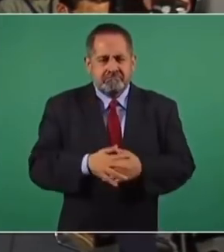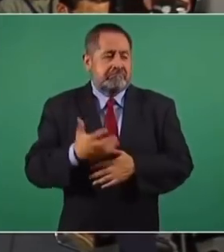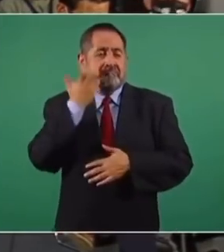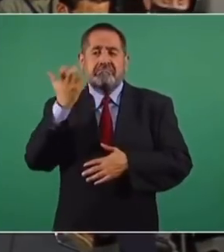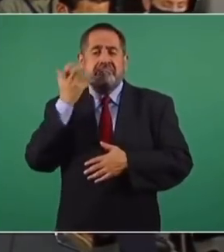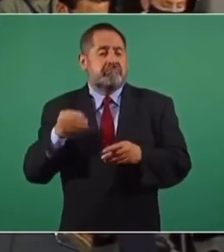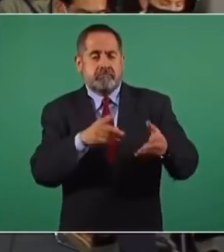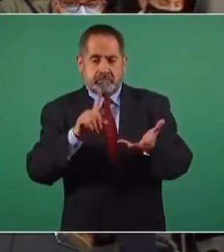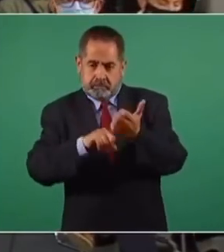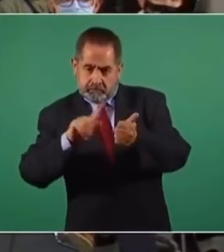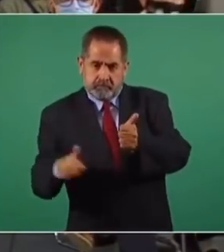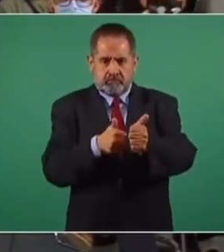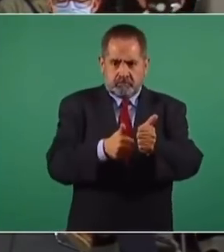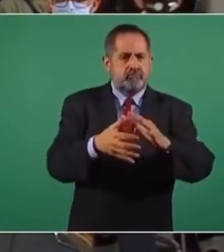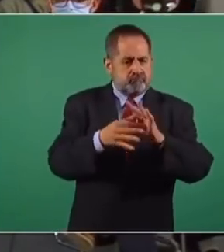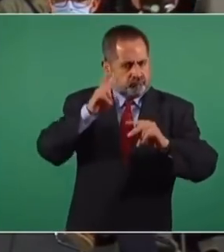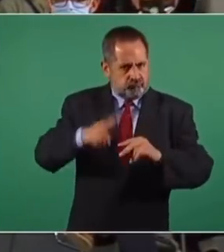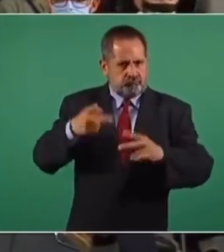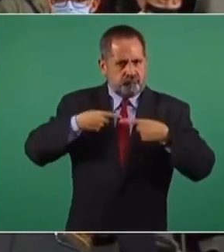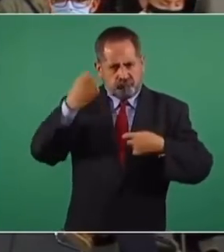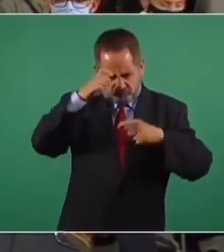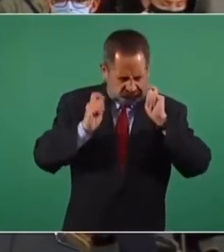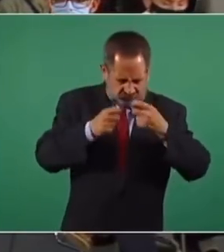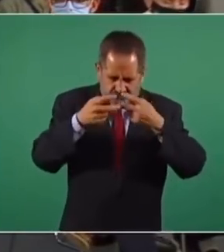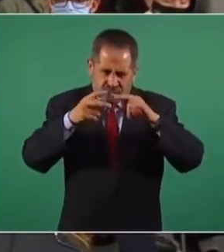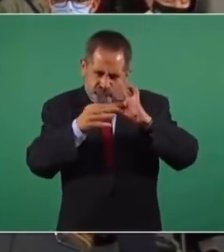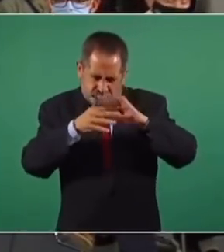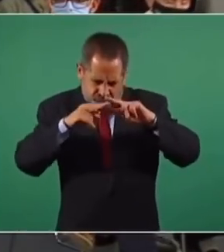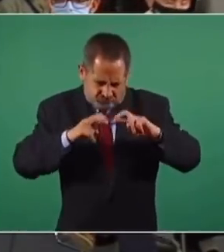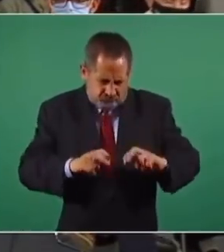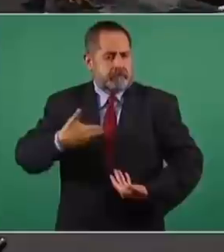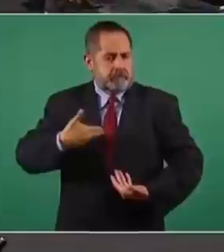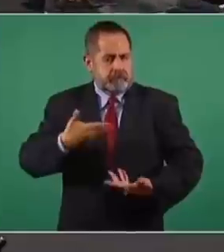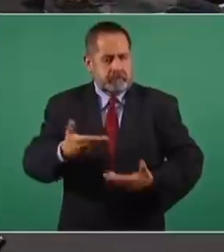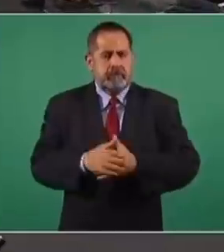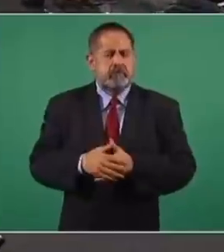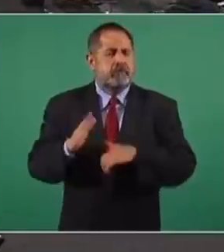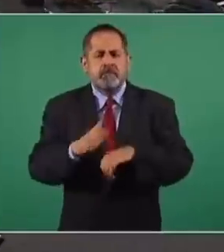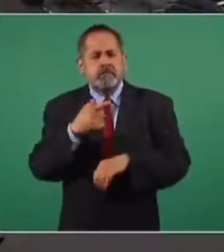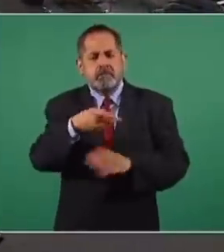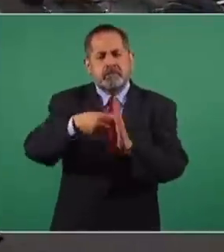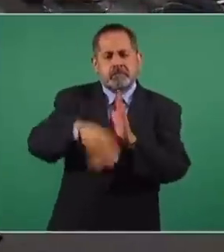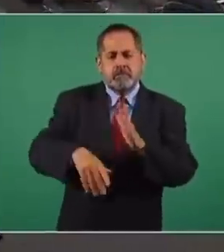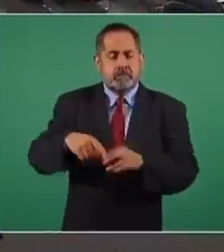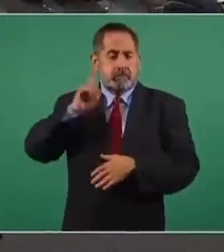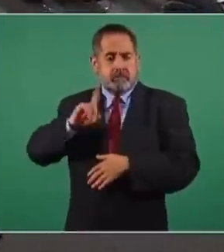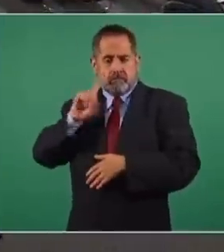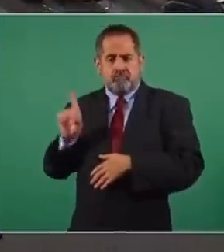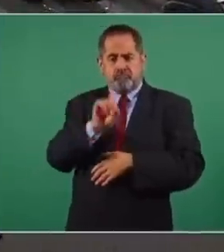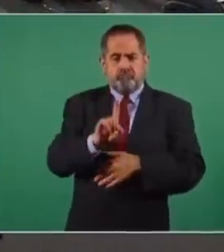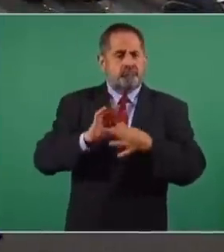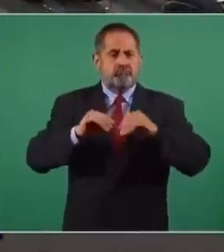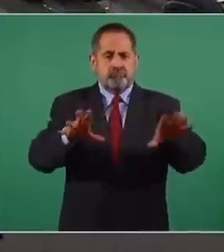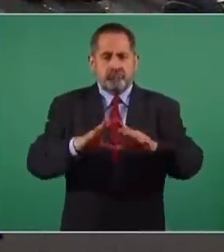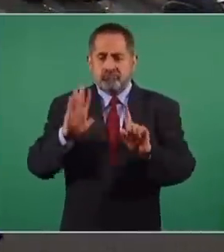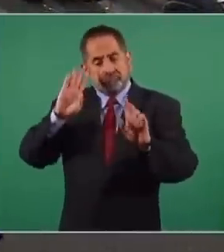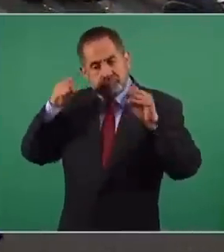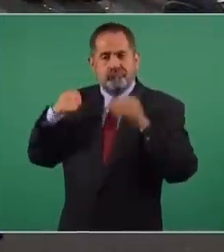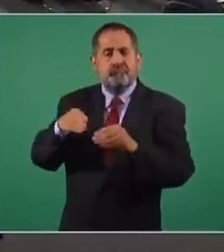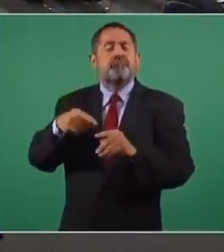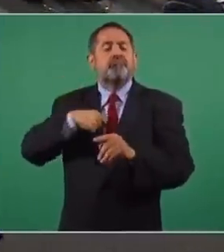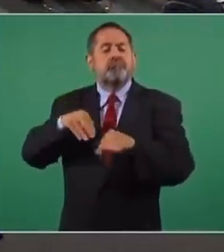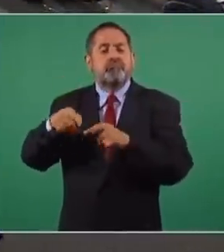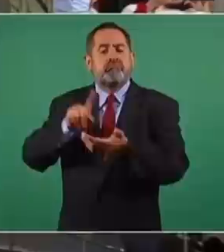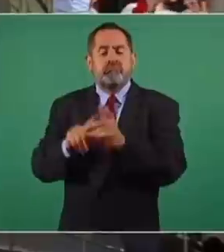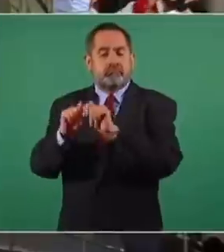tendenciosa si no hay detrás personas capacitadas, al menos para analizar textos periodísticos. ¿Por qué omitió la presentadora que el trabajo se centró en Tlaxcala,